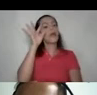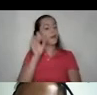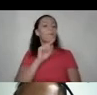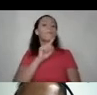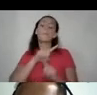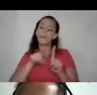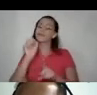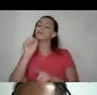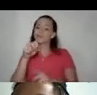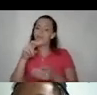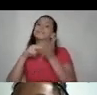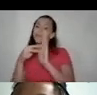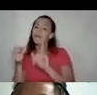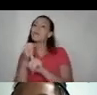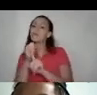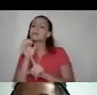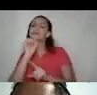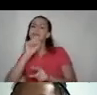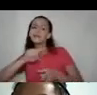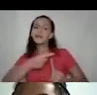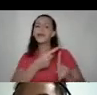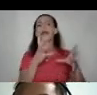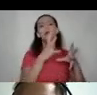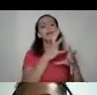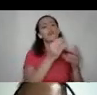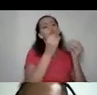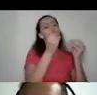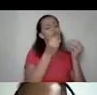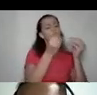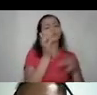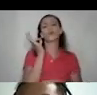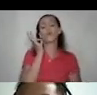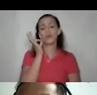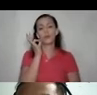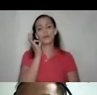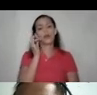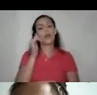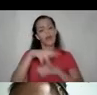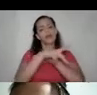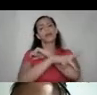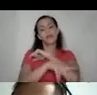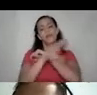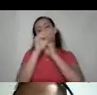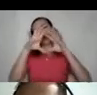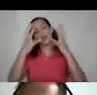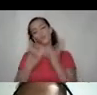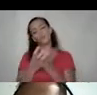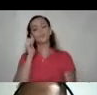creemos pero sí realmente lastiman y le hacen daño a muchas mujeres en nuestro país y en el mundo